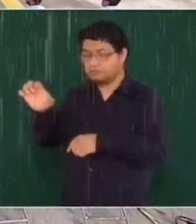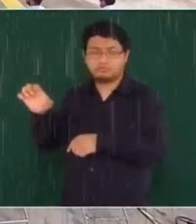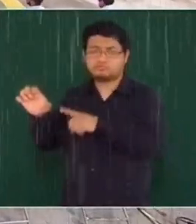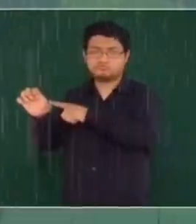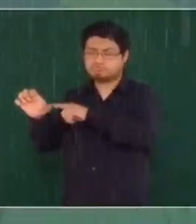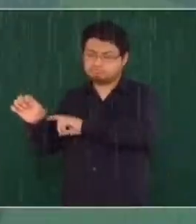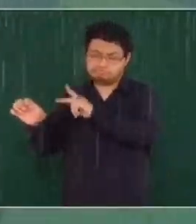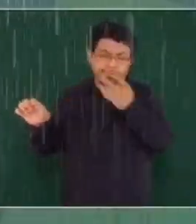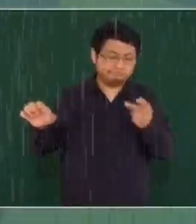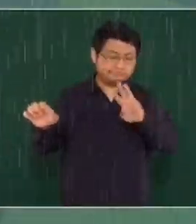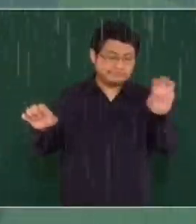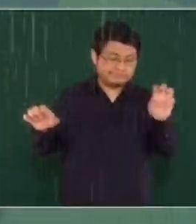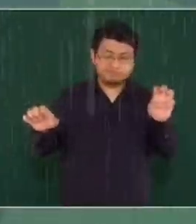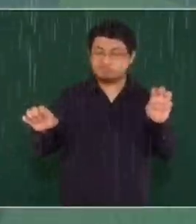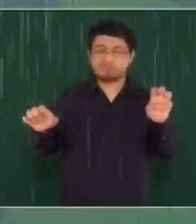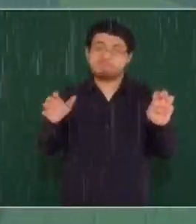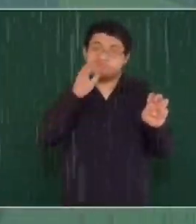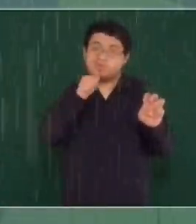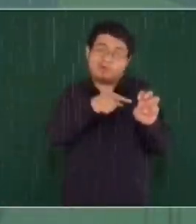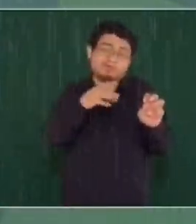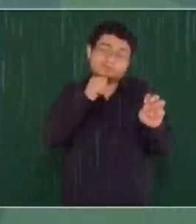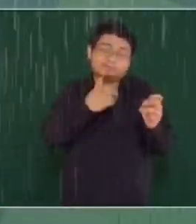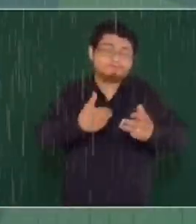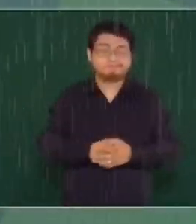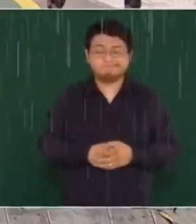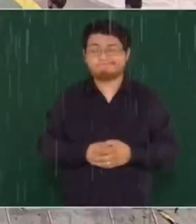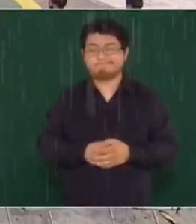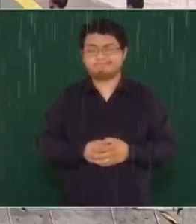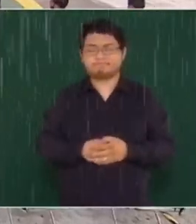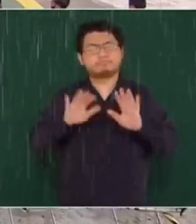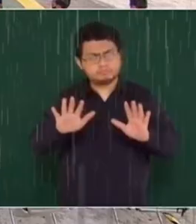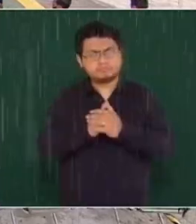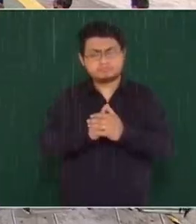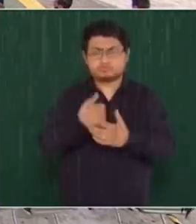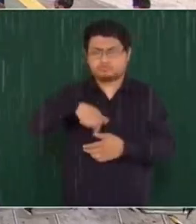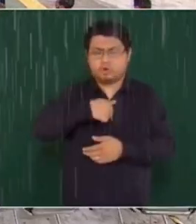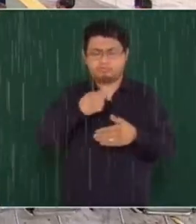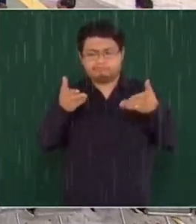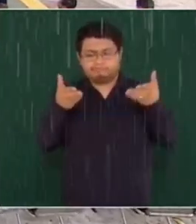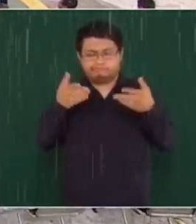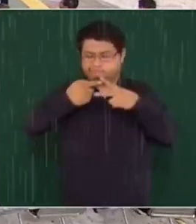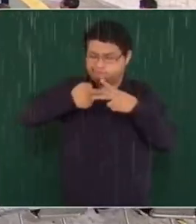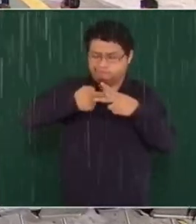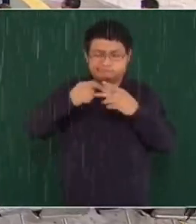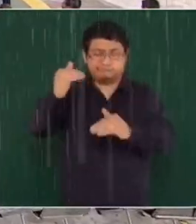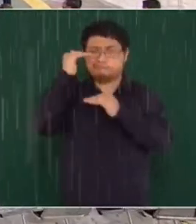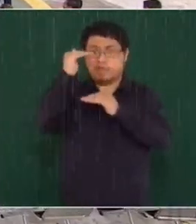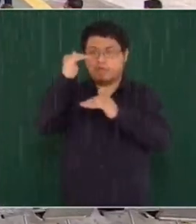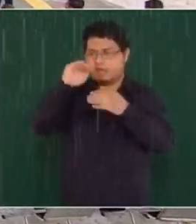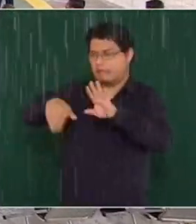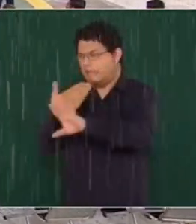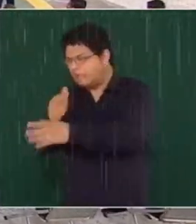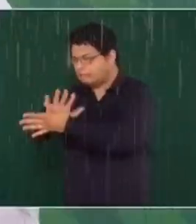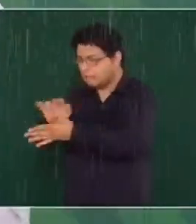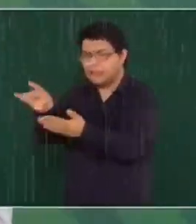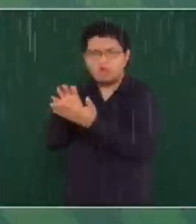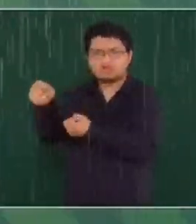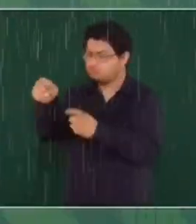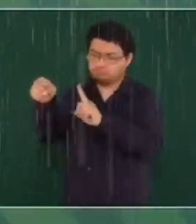300. No podemos. Entonces los márgenes que tenemos, sin violar la constitución,